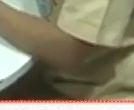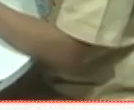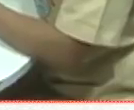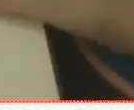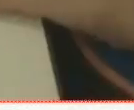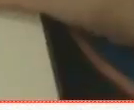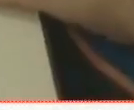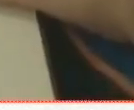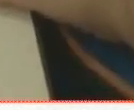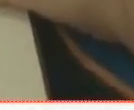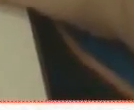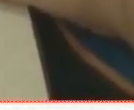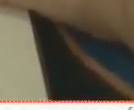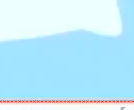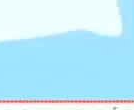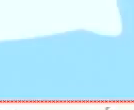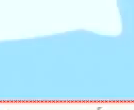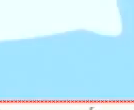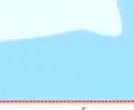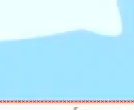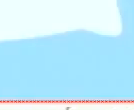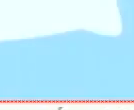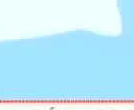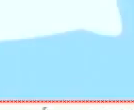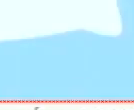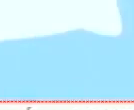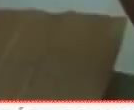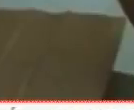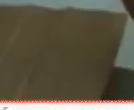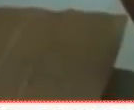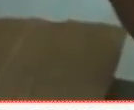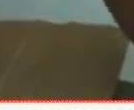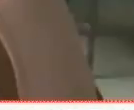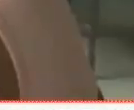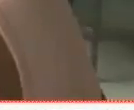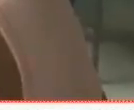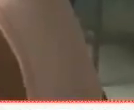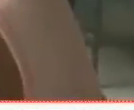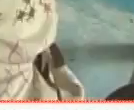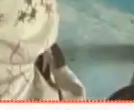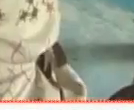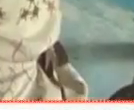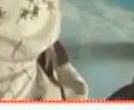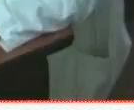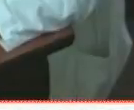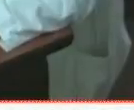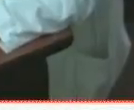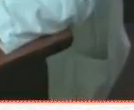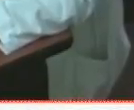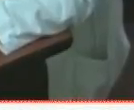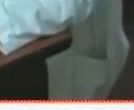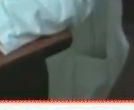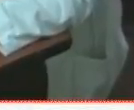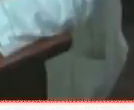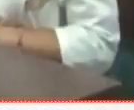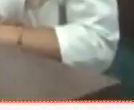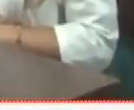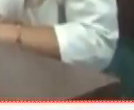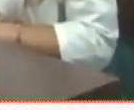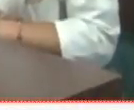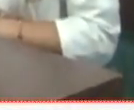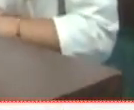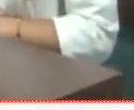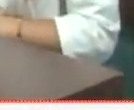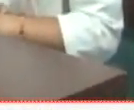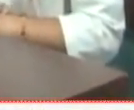líquido, además de reposo. Y si tienes fiebre persistente o dificultad para respirar, debes acudir a tu centro de salud más cercano.